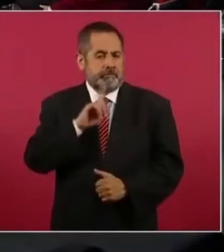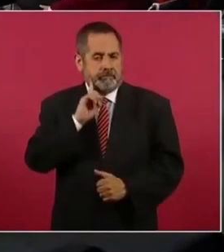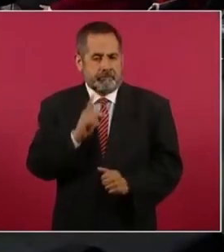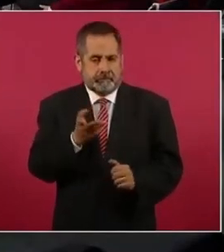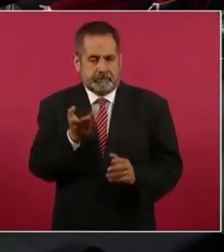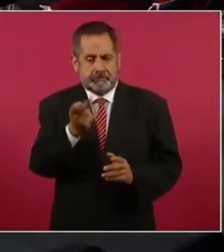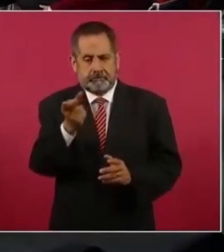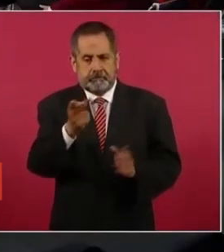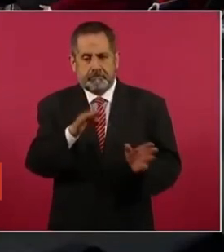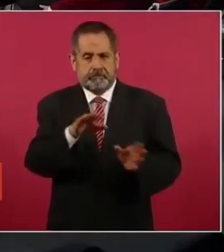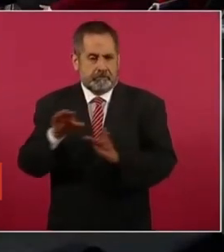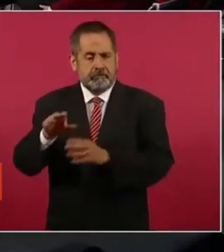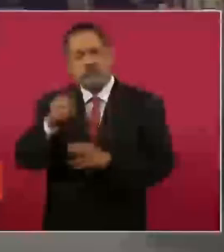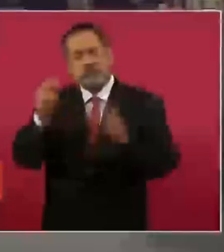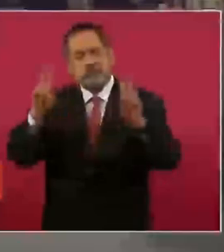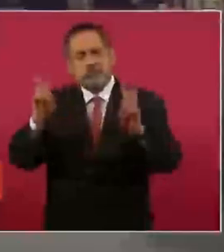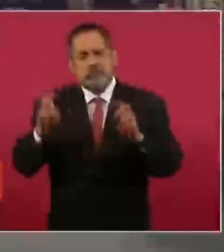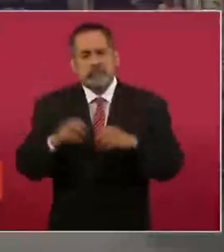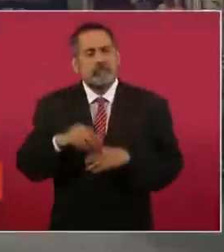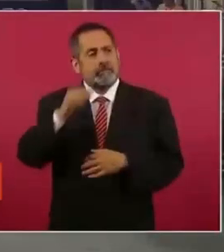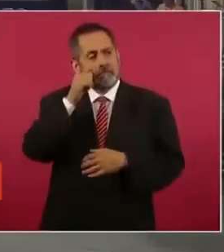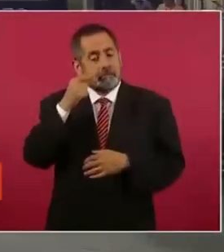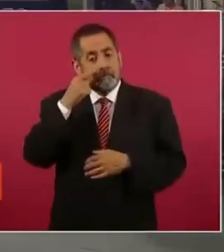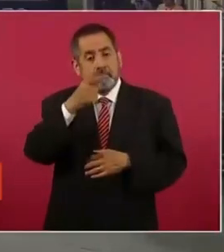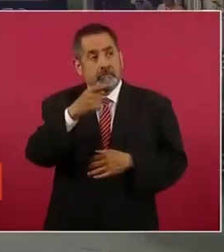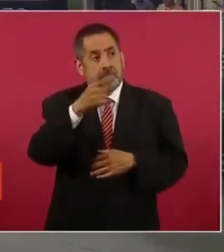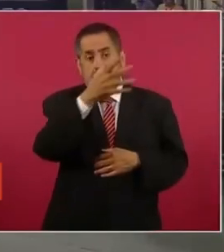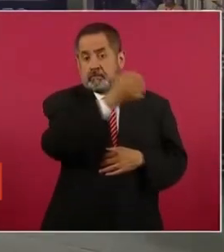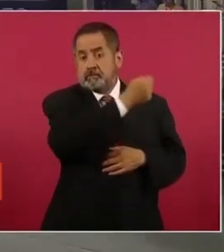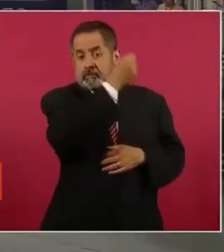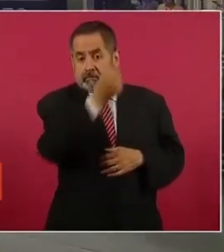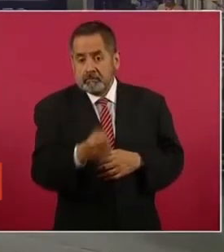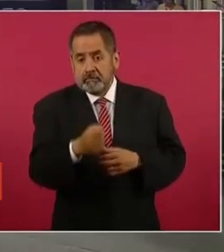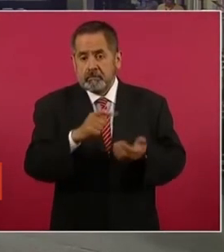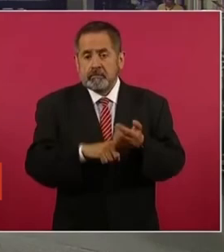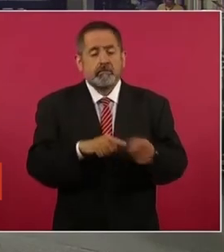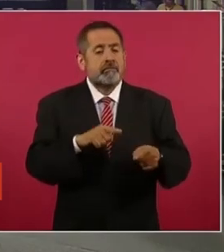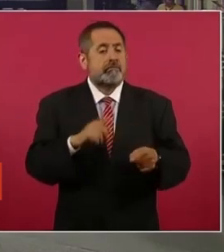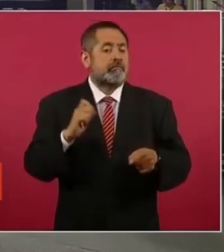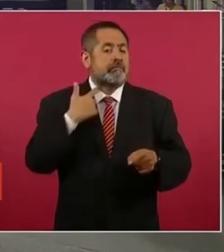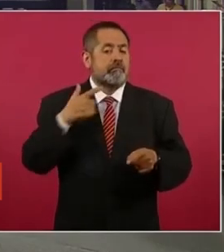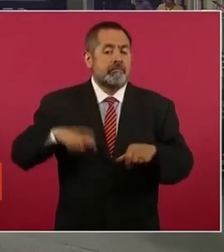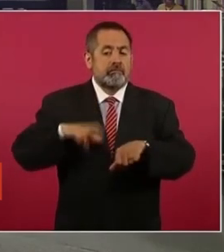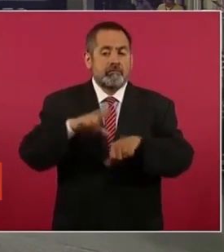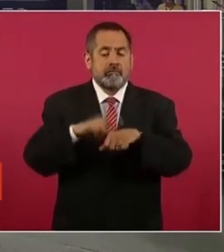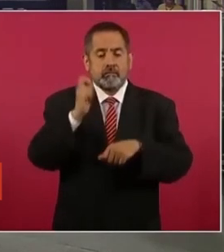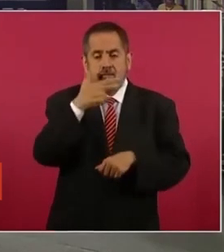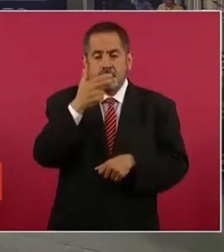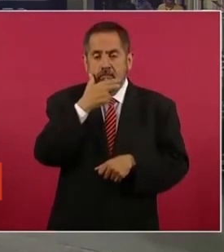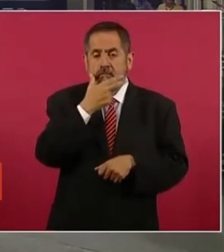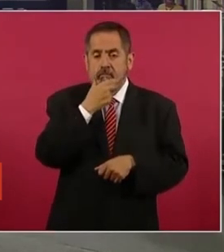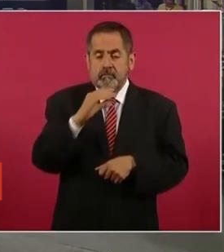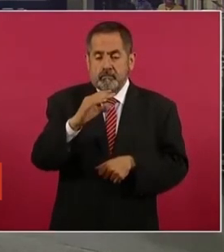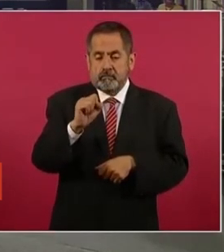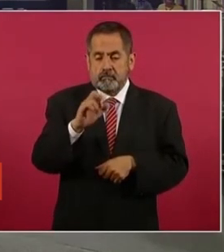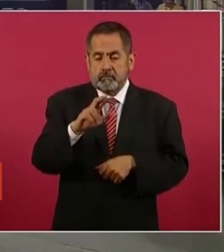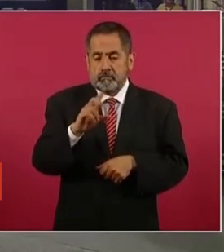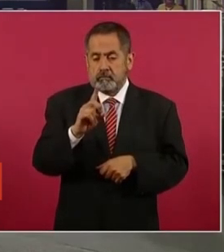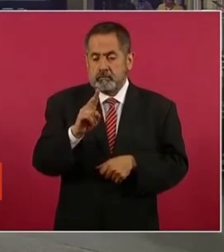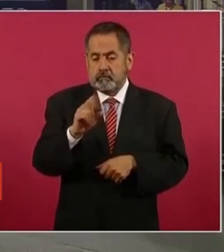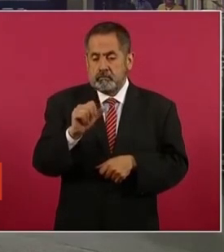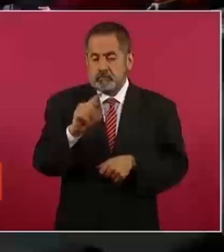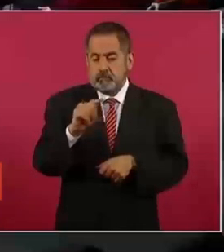Pues ayer ya veíamos esta extradición del exgobernador de Chihuahua, César Duarte, pero hay otro gobernador